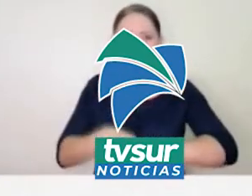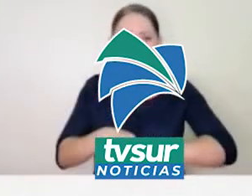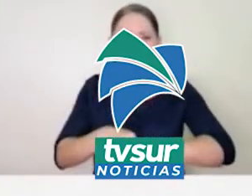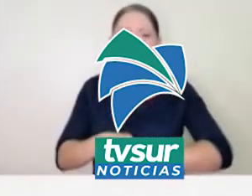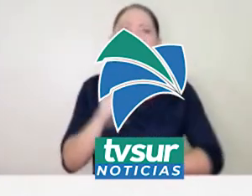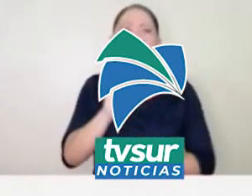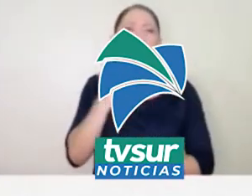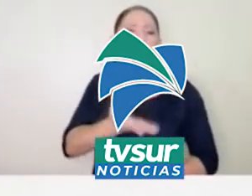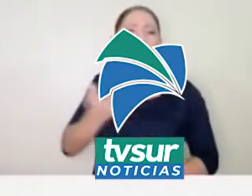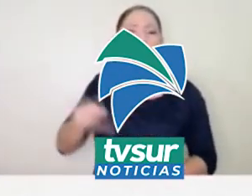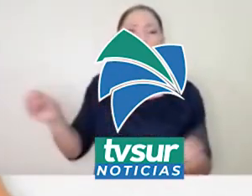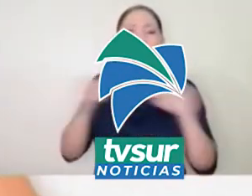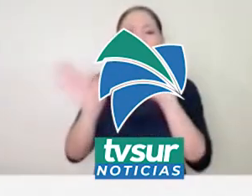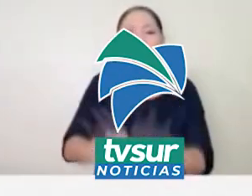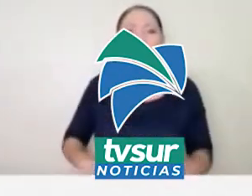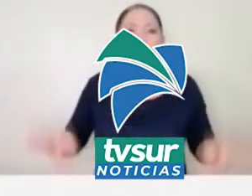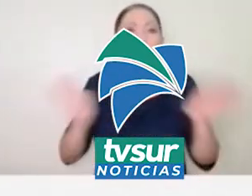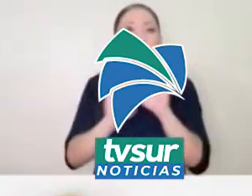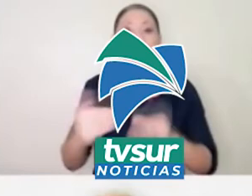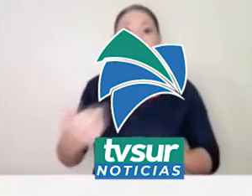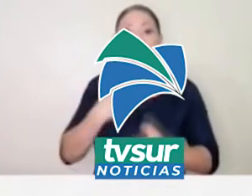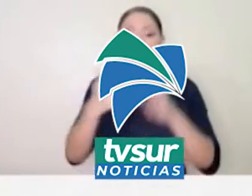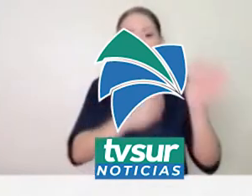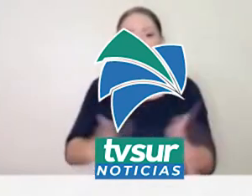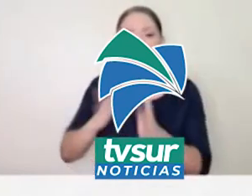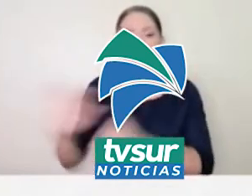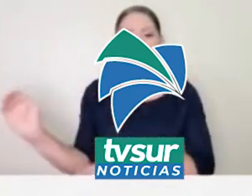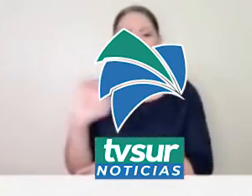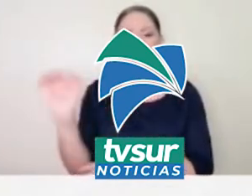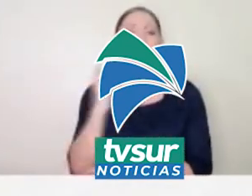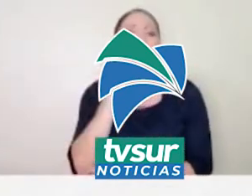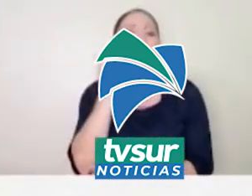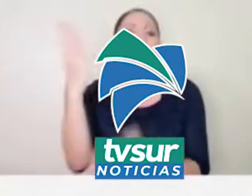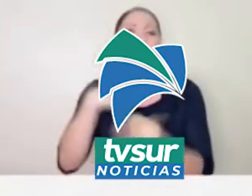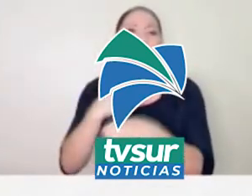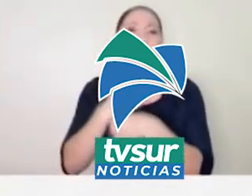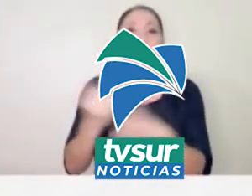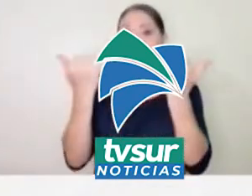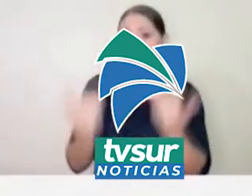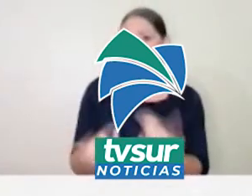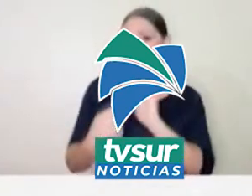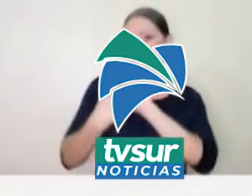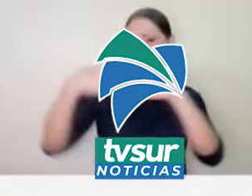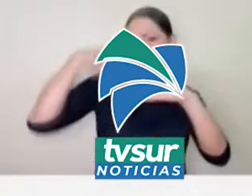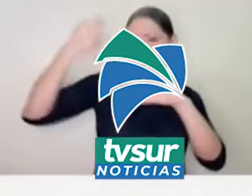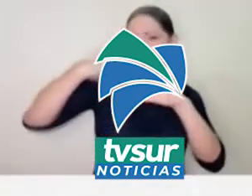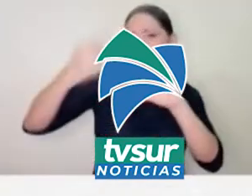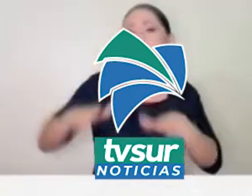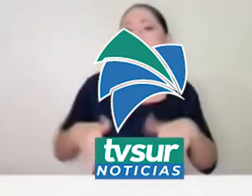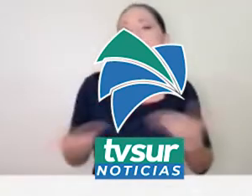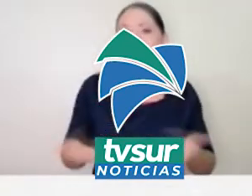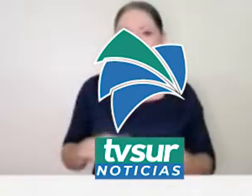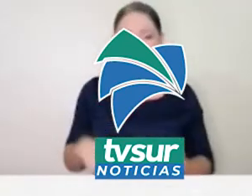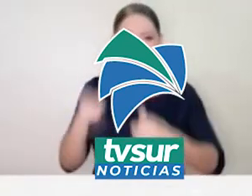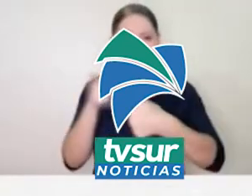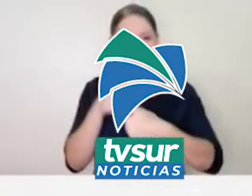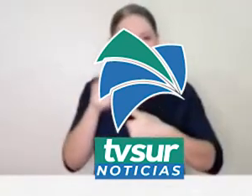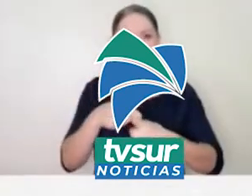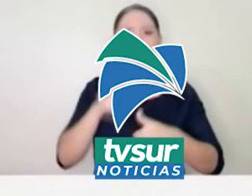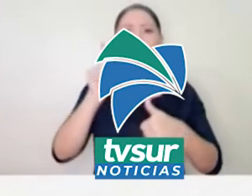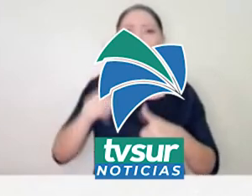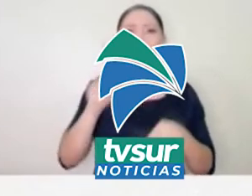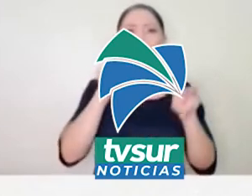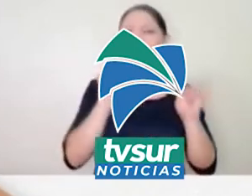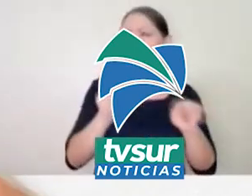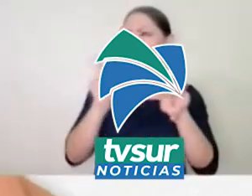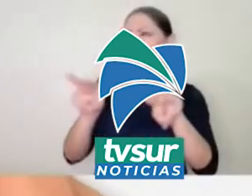nocturna. El día de la actividad, las personas deben reportar su participación desde sus hogares o lugares de trabajo, además de tener la